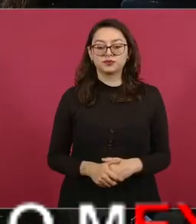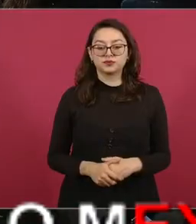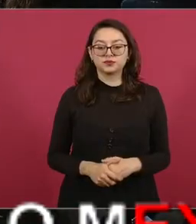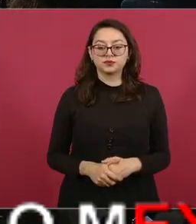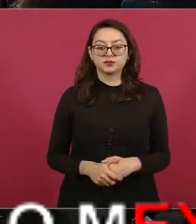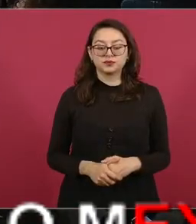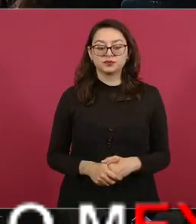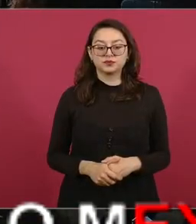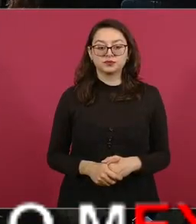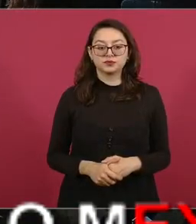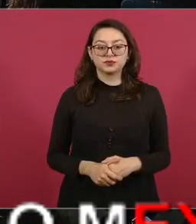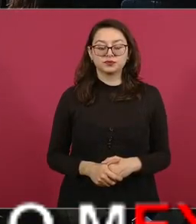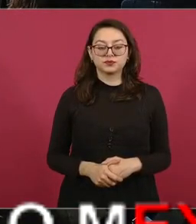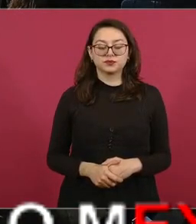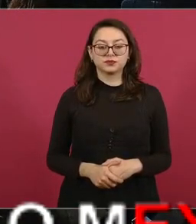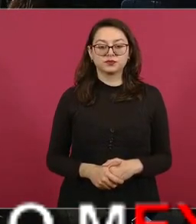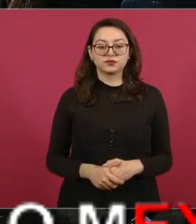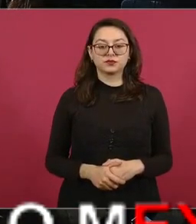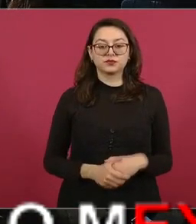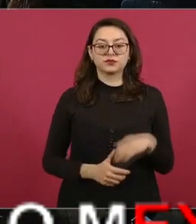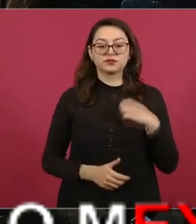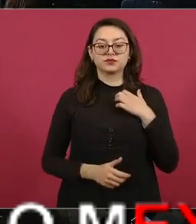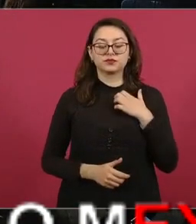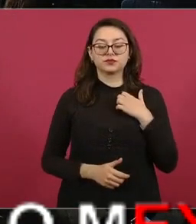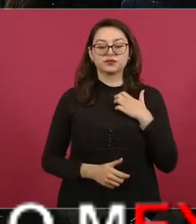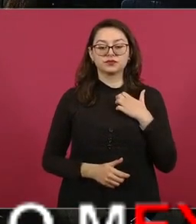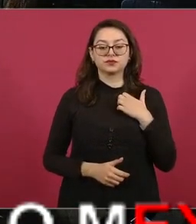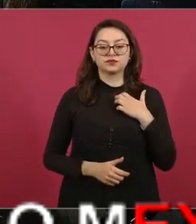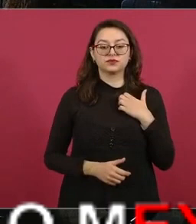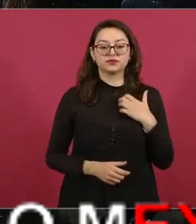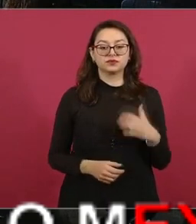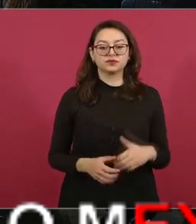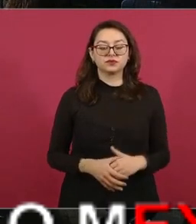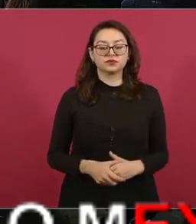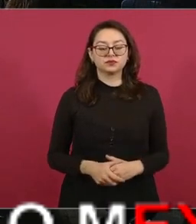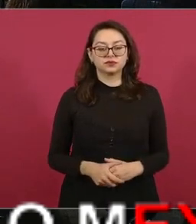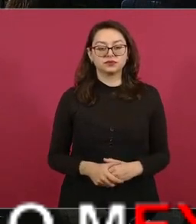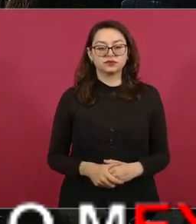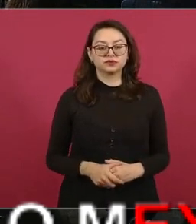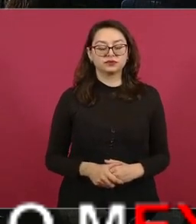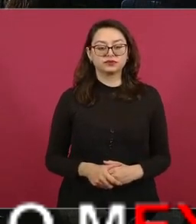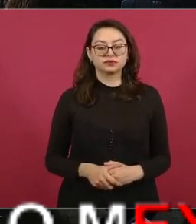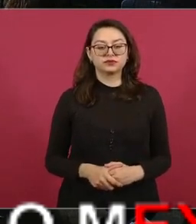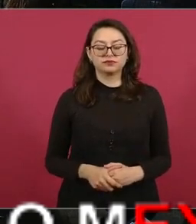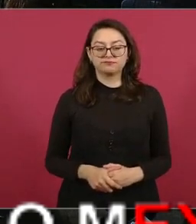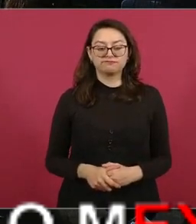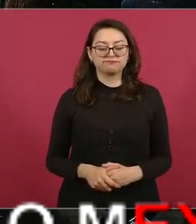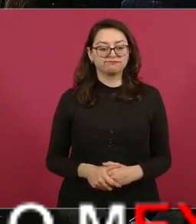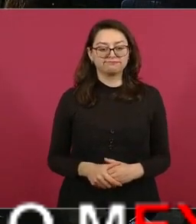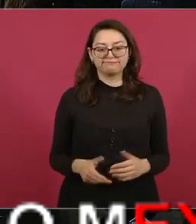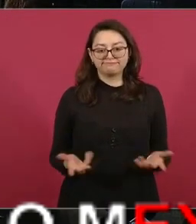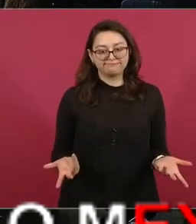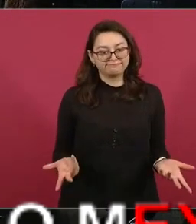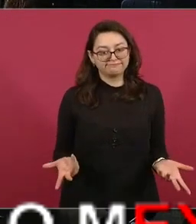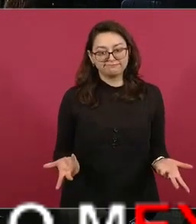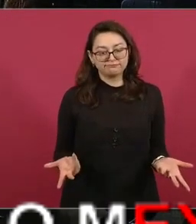sí pero es lo mismo de